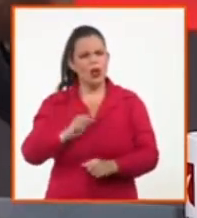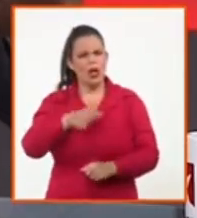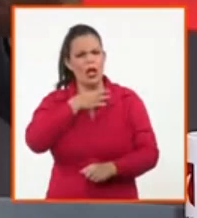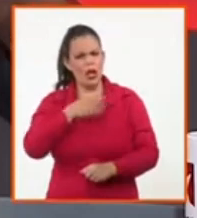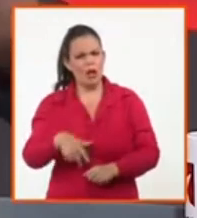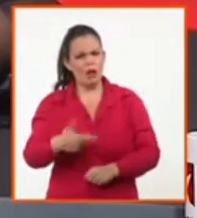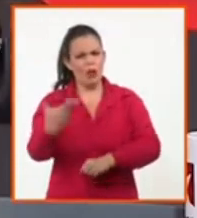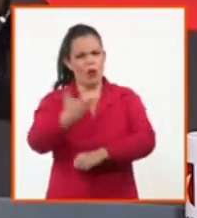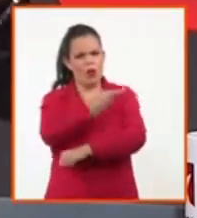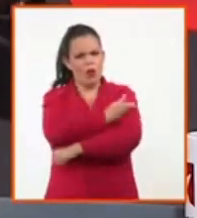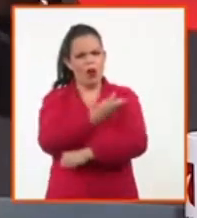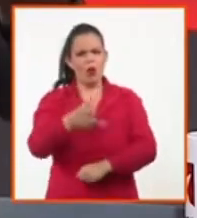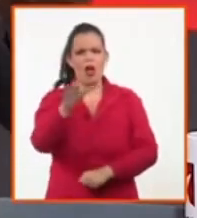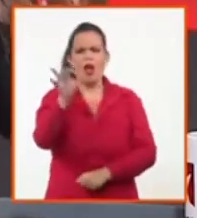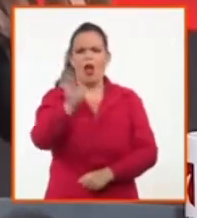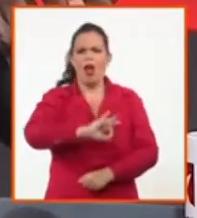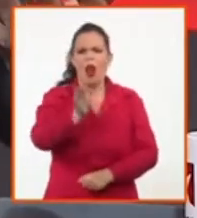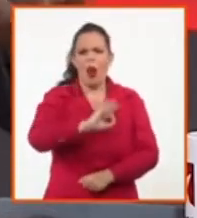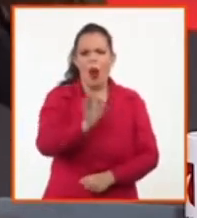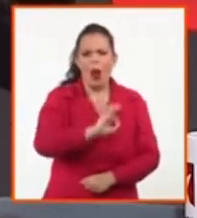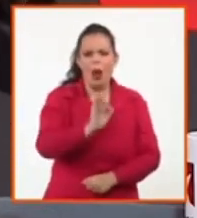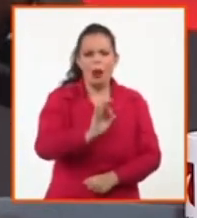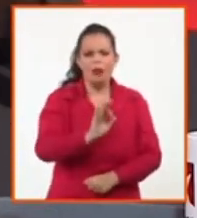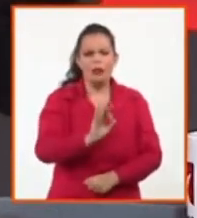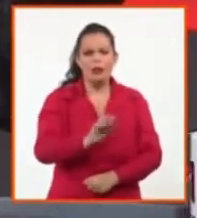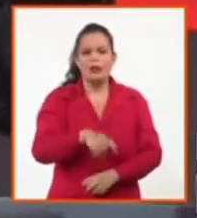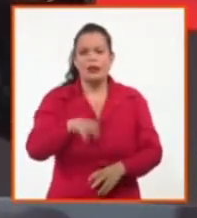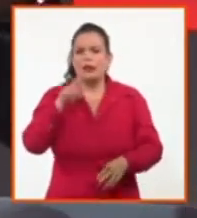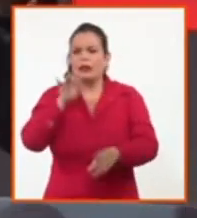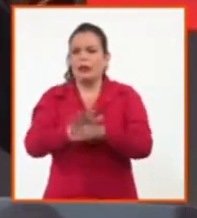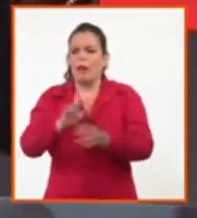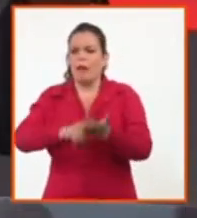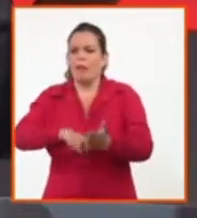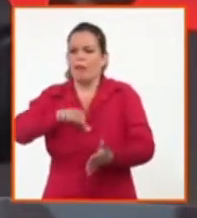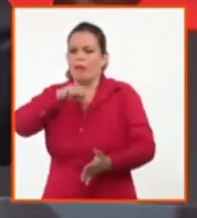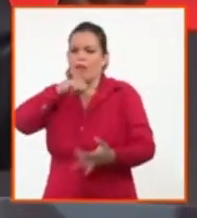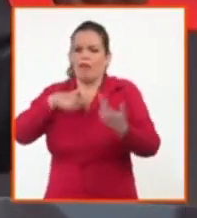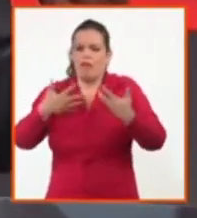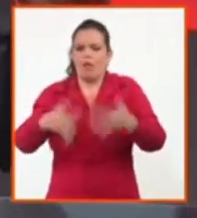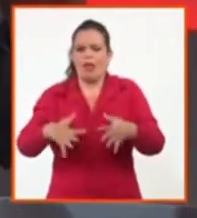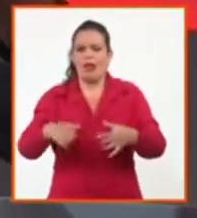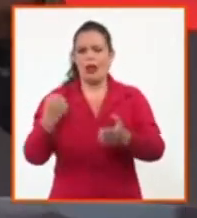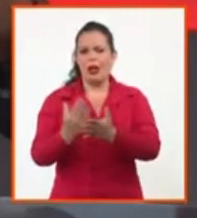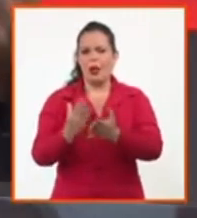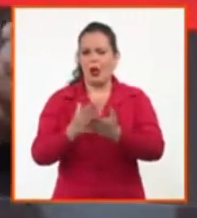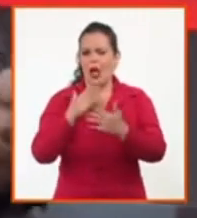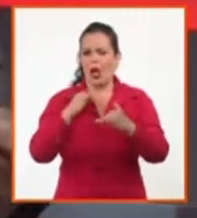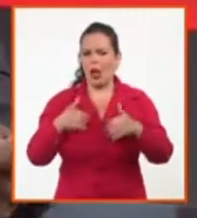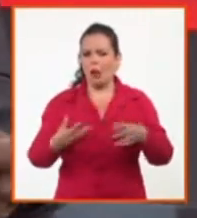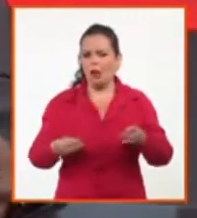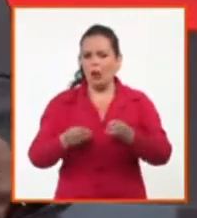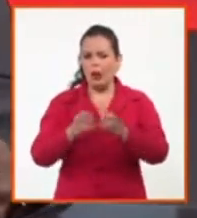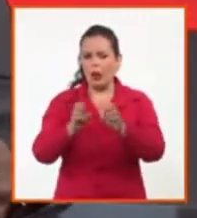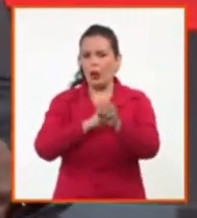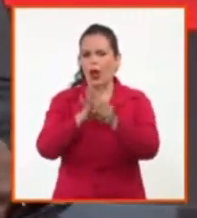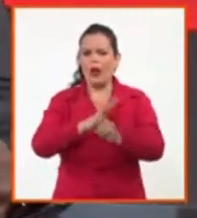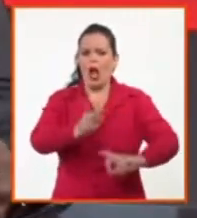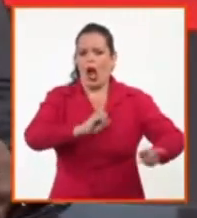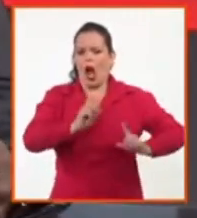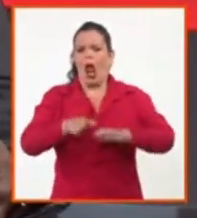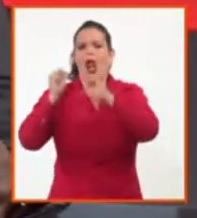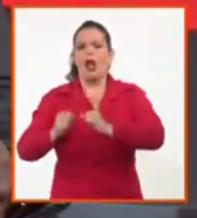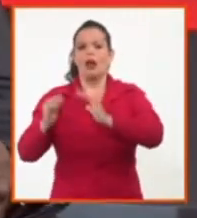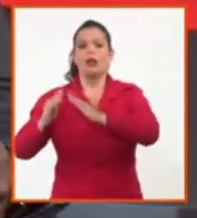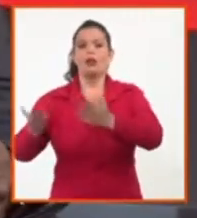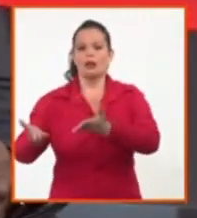enviáramos a la escuela? ¿Y qué pasaría? ¿Y qué temor tendrían los padres? Y ese mismo temor que tienen los padres en otros países del mundo. Y por lo tanto, realmente,